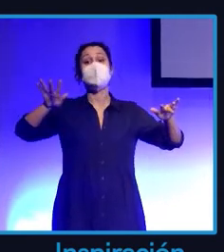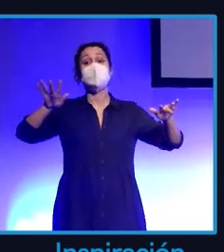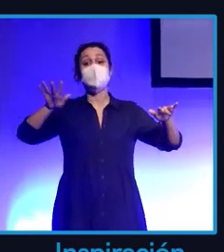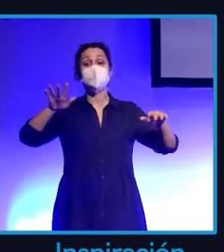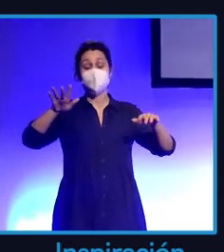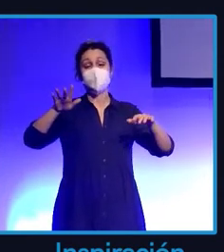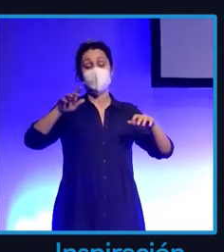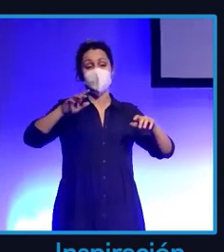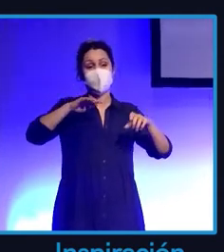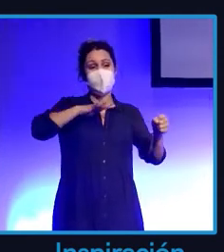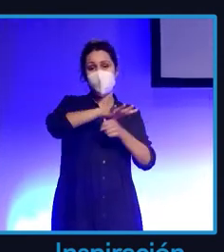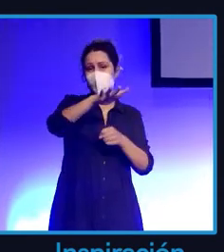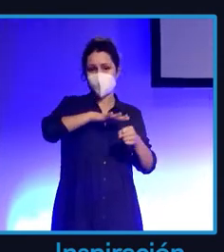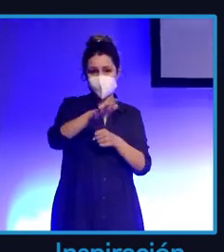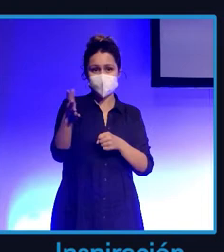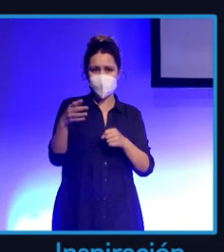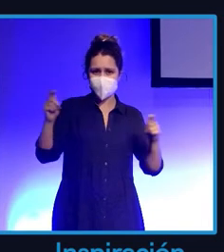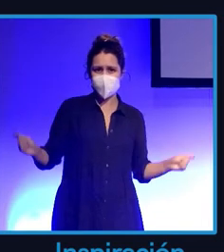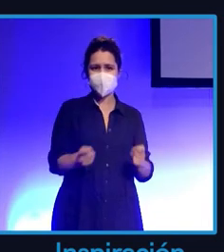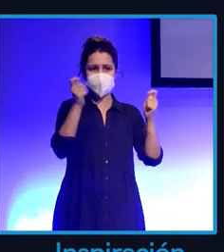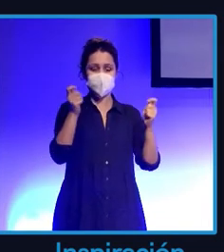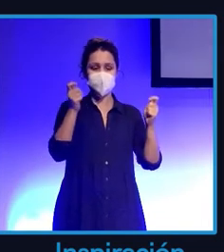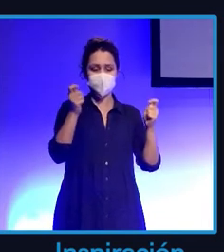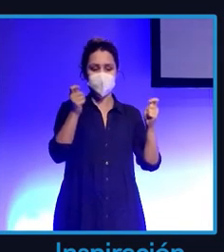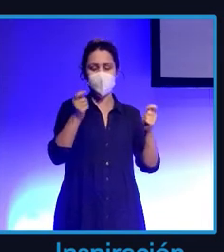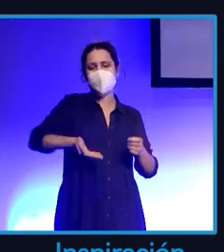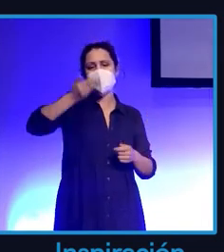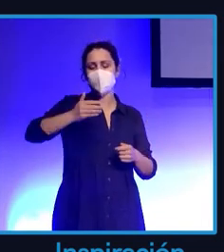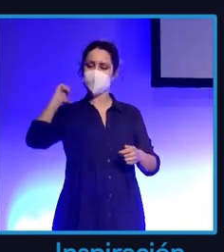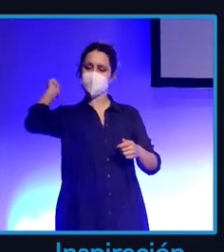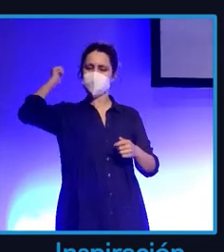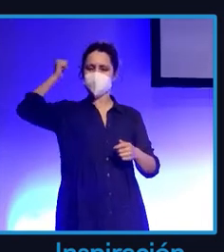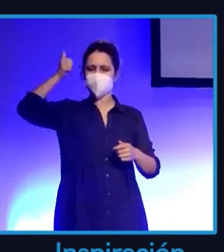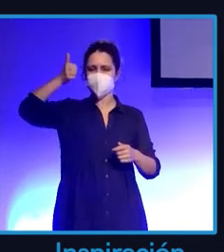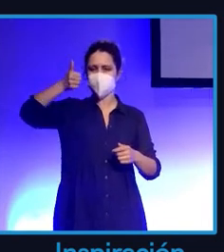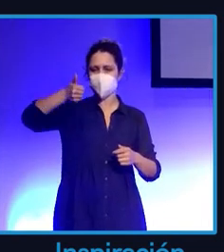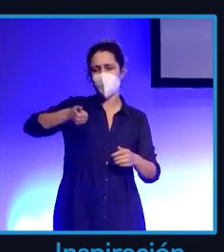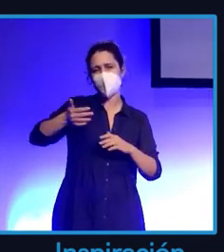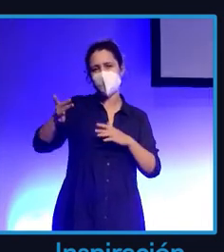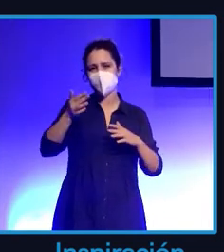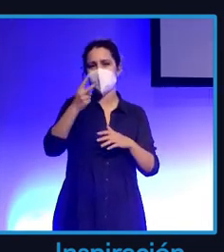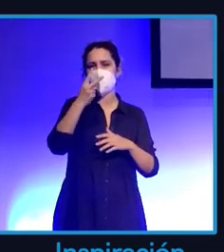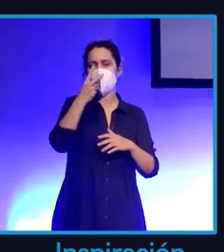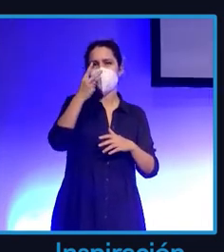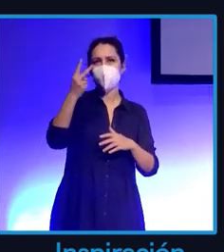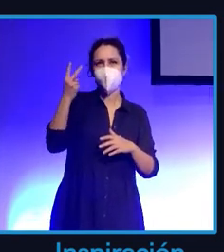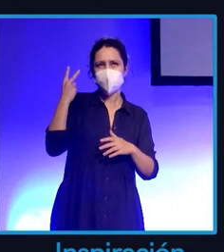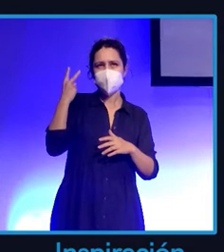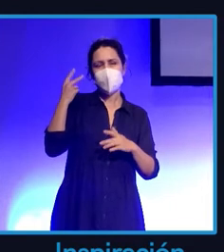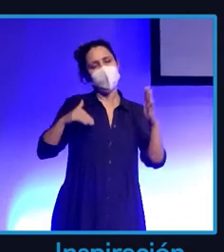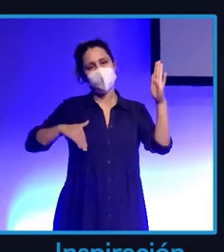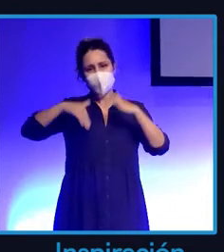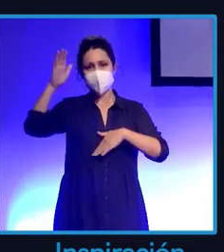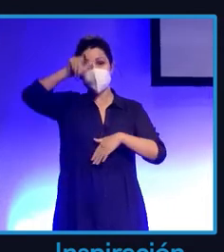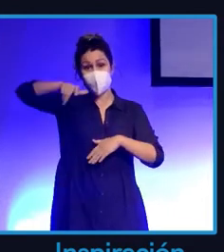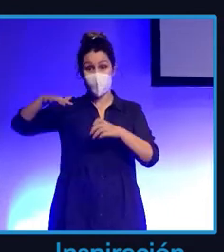marketing lleva sufriendo un boom muchísimo tiempo. Es indudable. Los influencers llevan en la cresta de la ola dos años, más de dos años. Pero